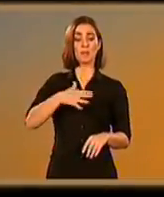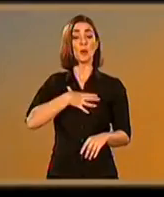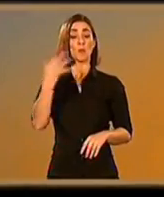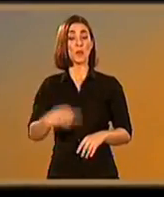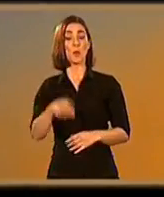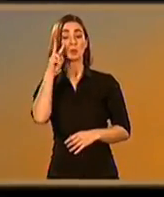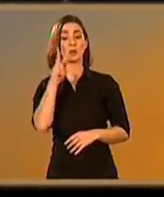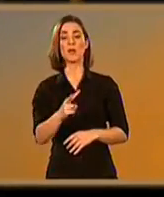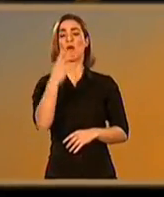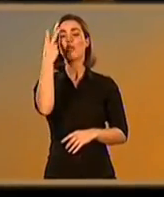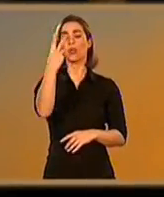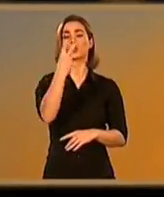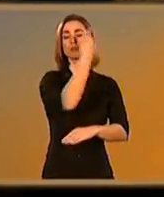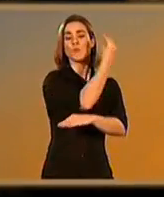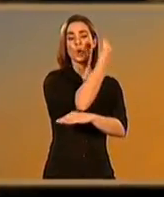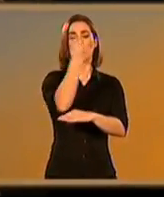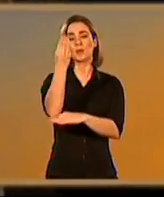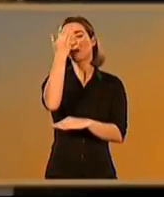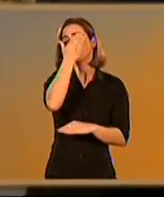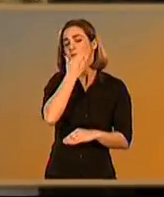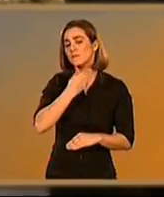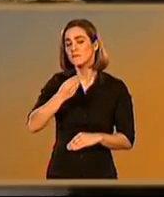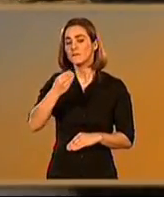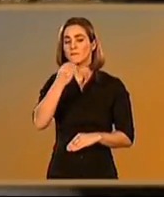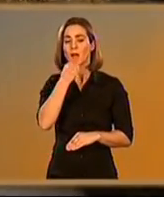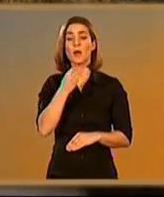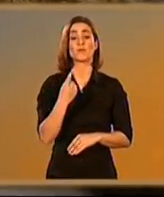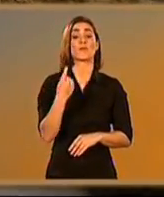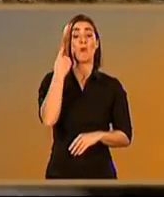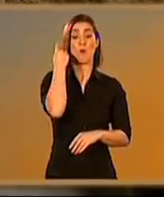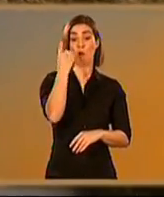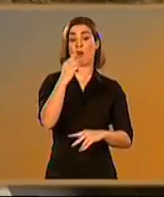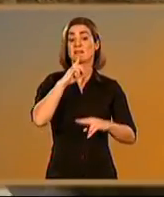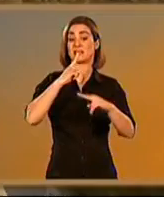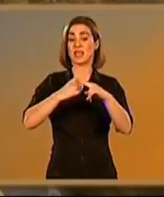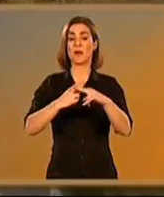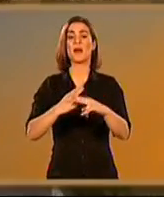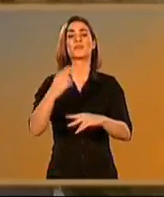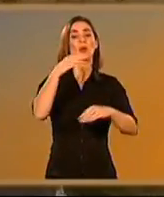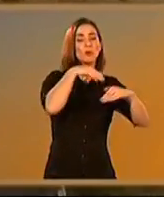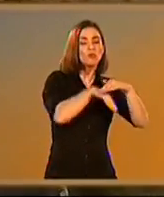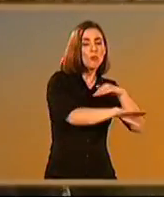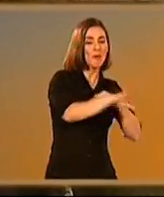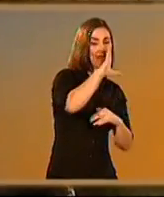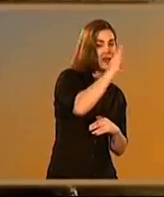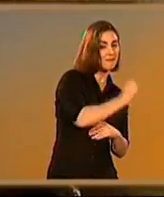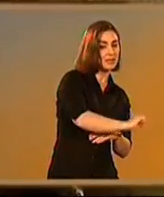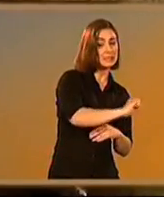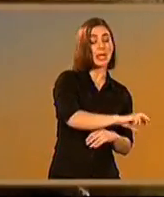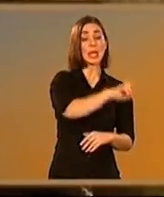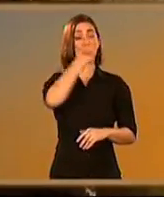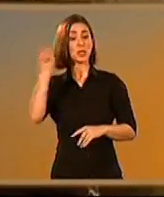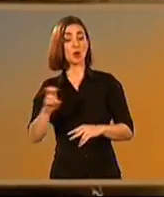completas que existen en la actualidad y en donde se conservan dos conjuntos funerarios sorprendentes, la tumba del